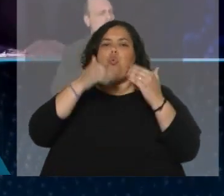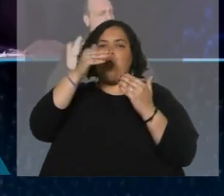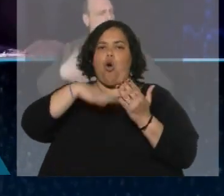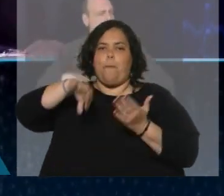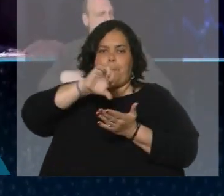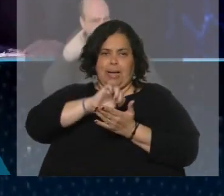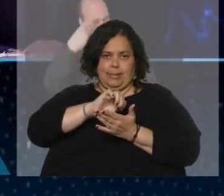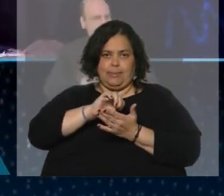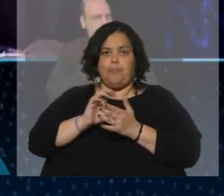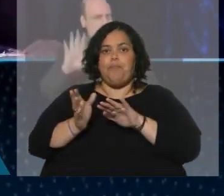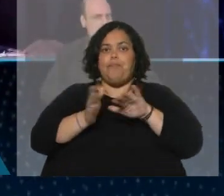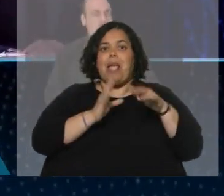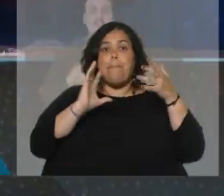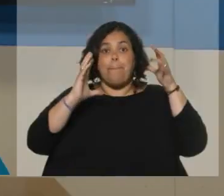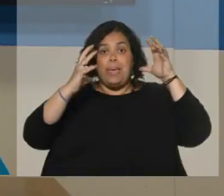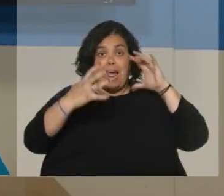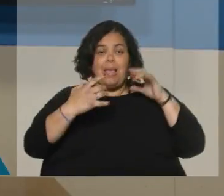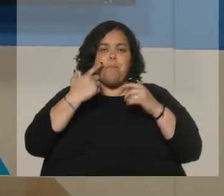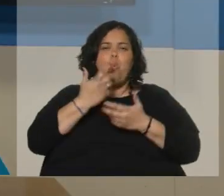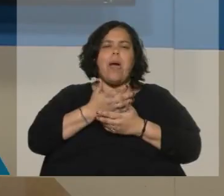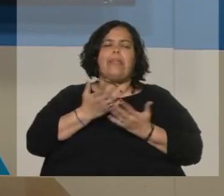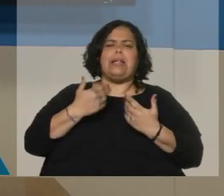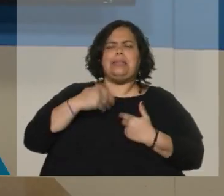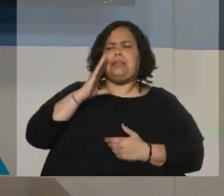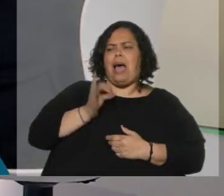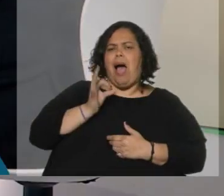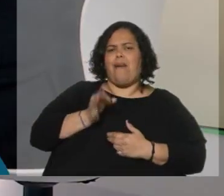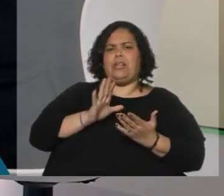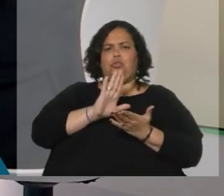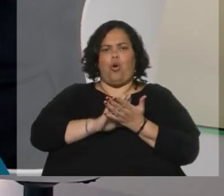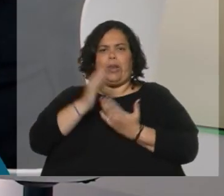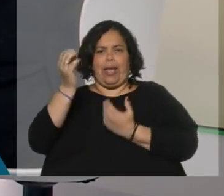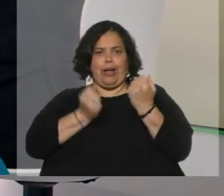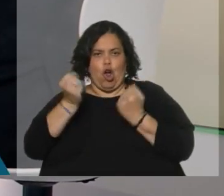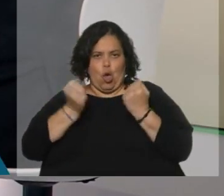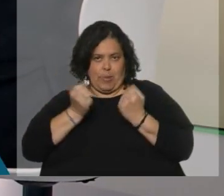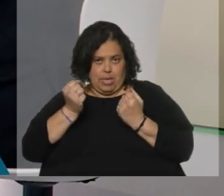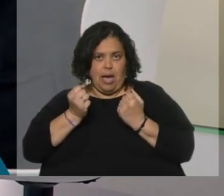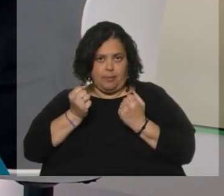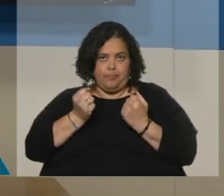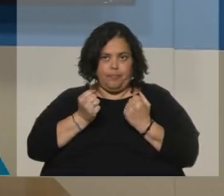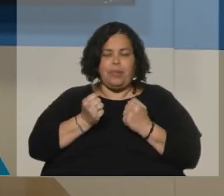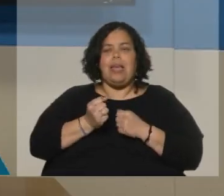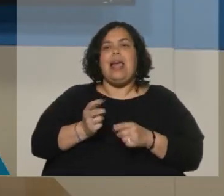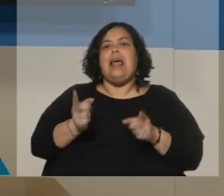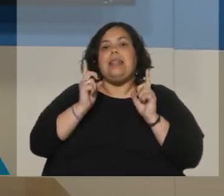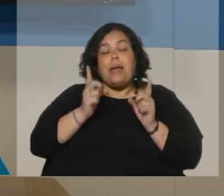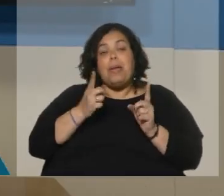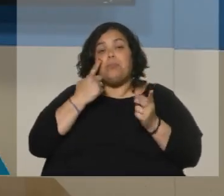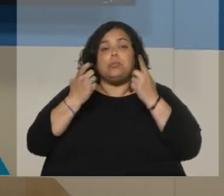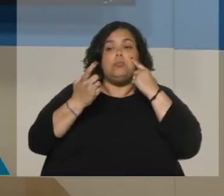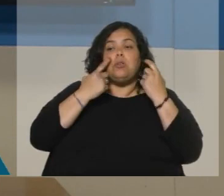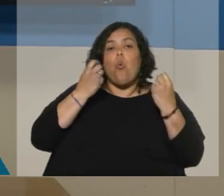mostrar su sapiencia en economía, pero también... Que se podía controlar. Que se podía controlar, identificar además las